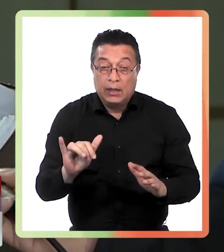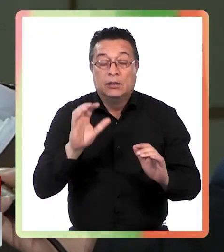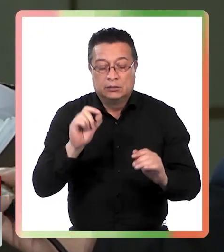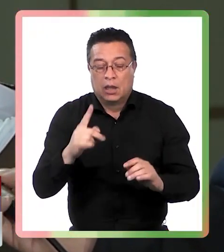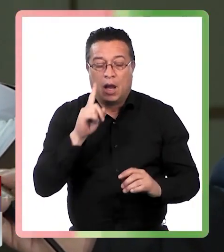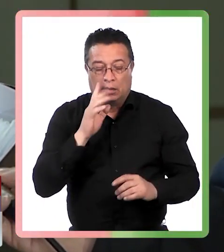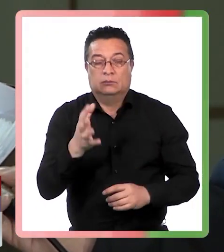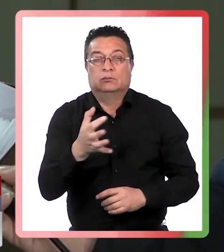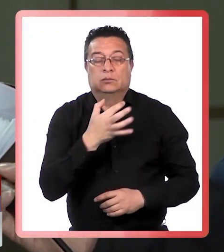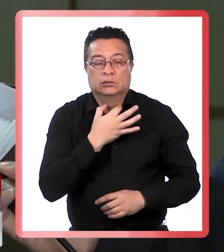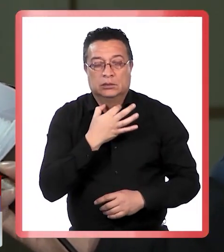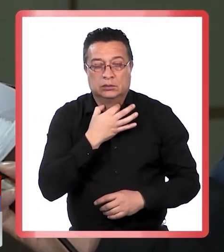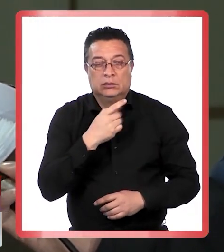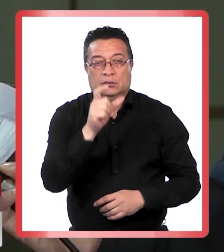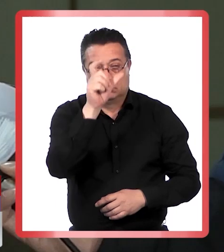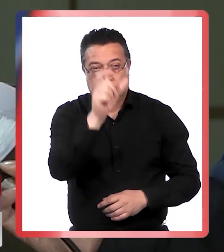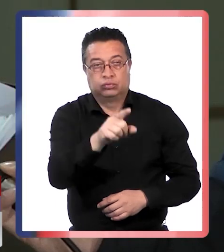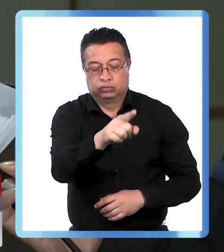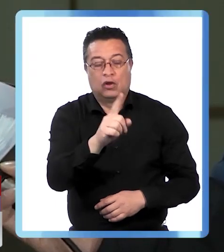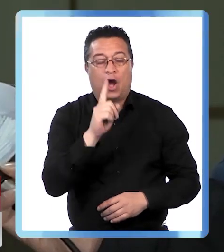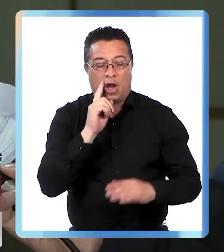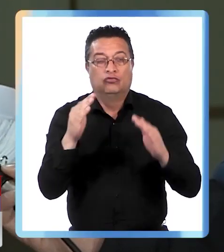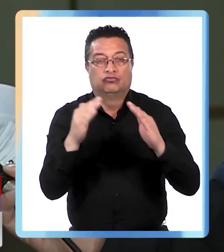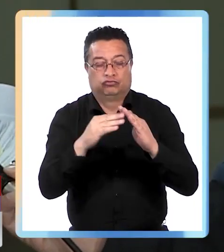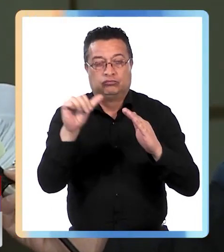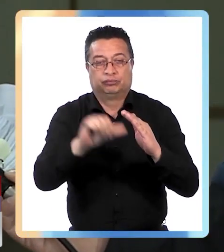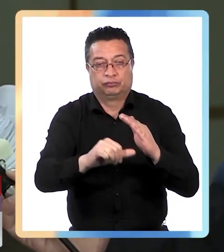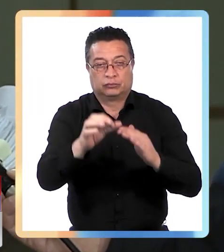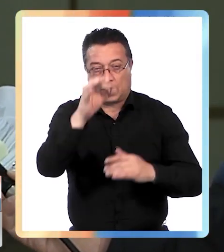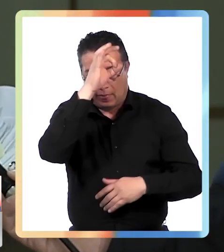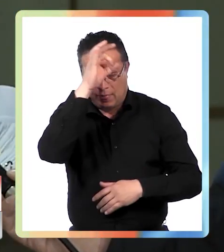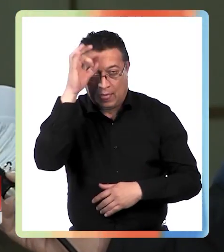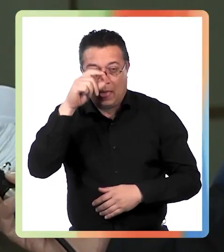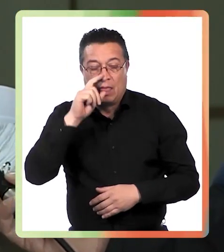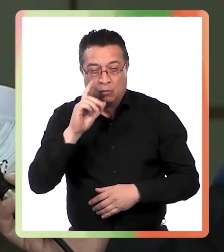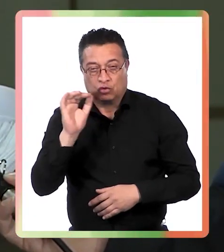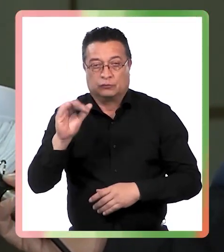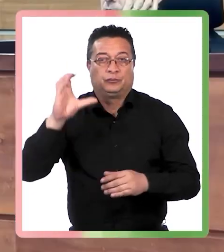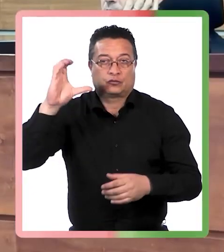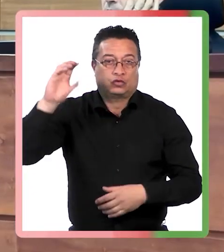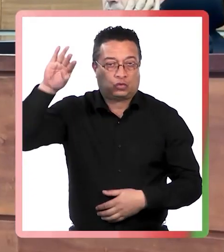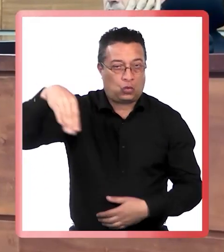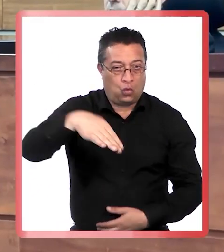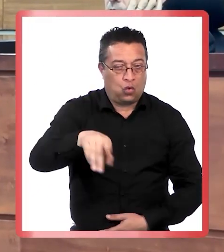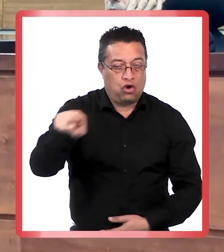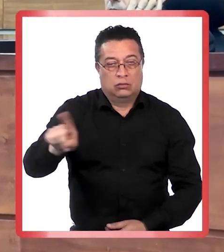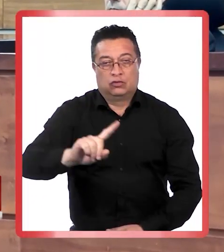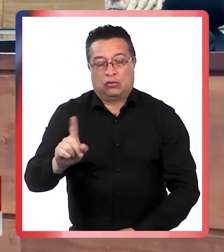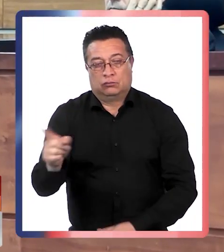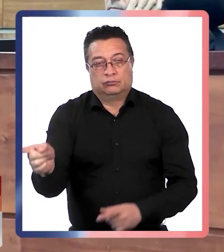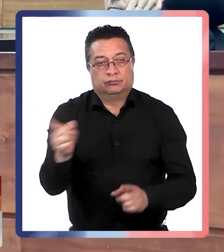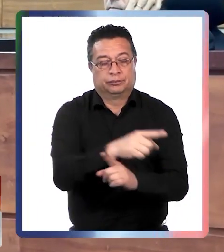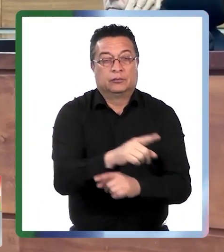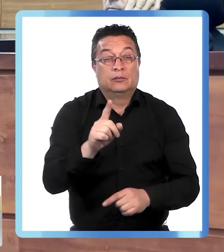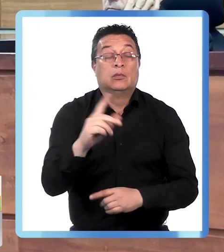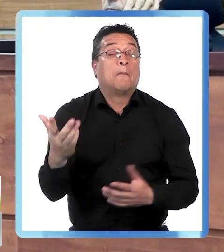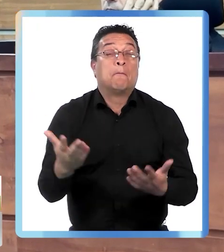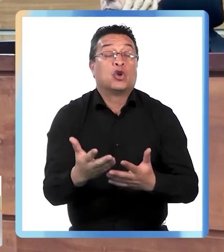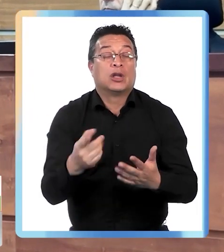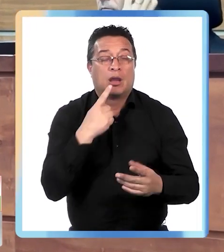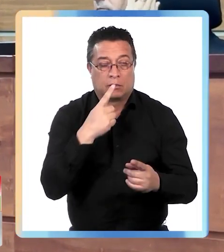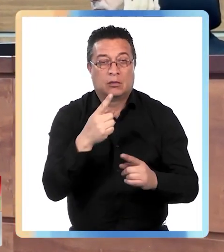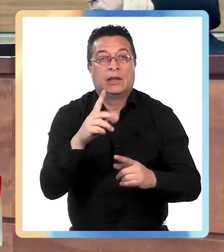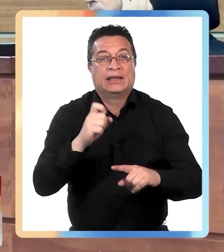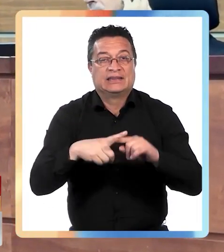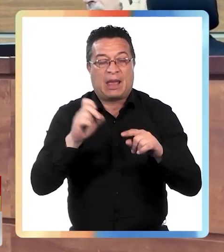hay garantías de que el imputado va a permanecer en la ciudad de Temuco y no en la comuna de Conco. Decisión que se sustenta principalmente